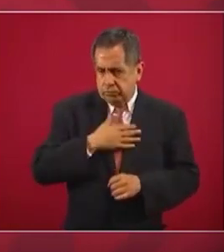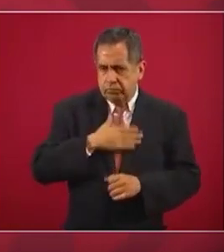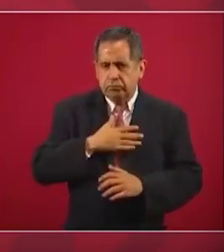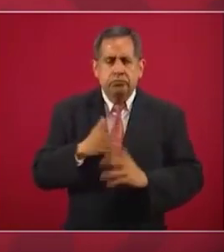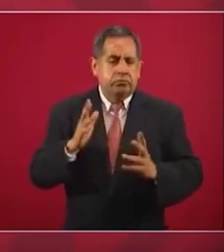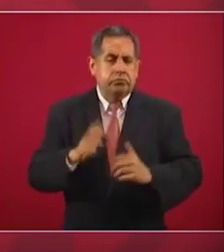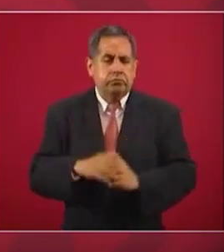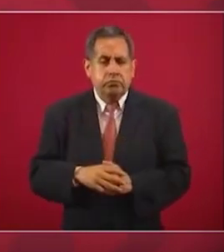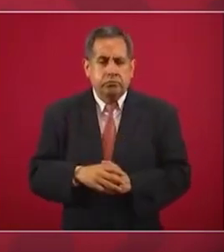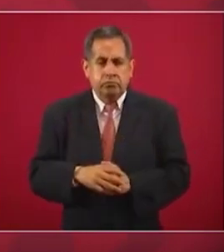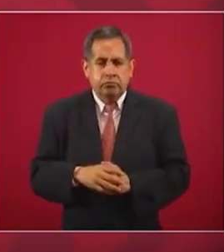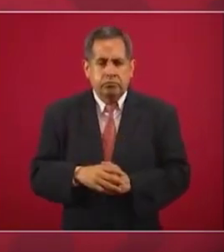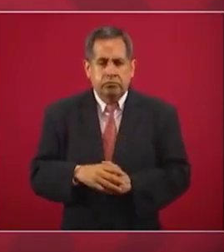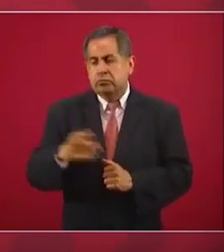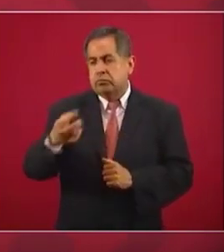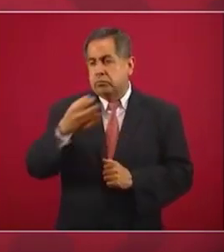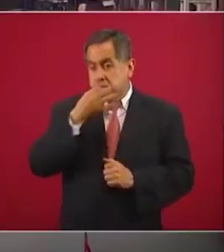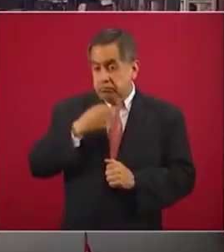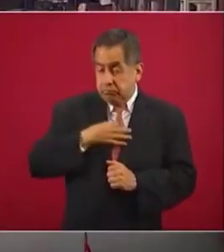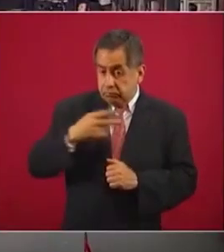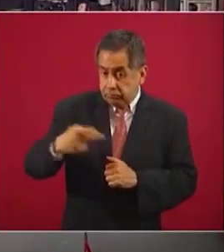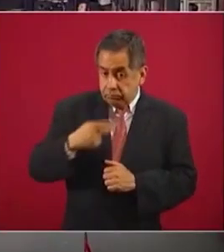¿Qué es la investigación?